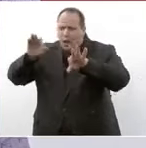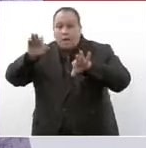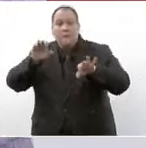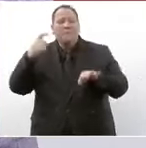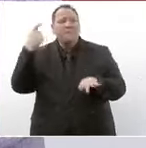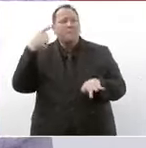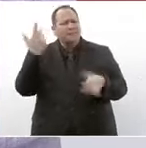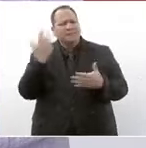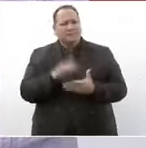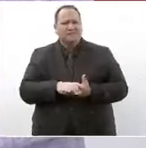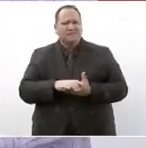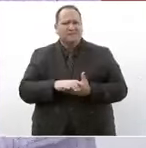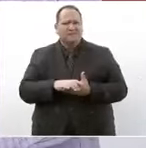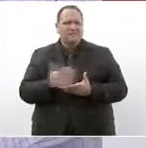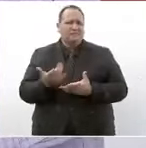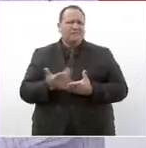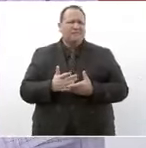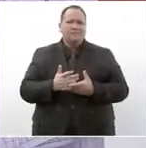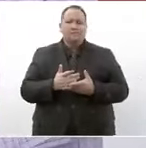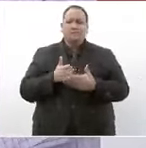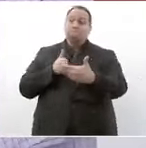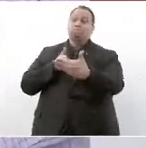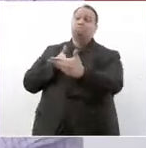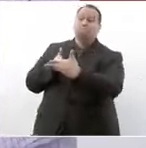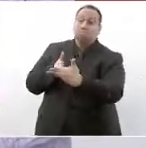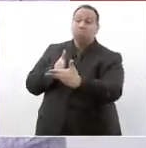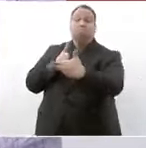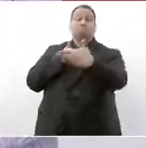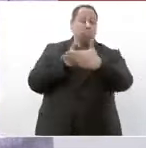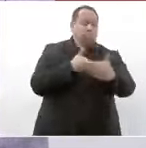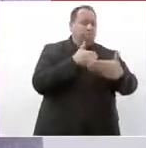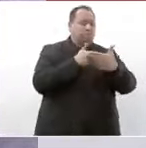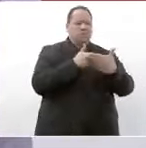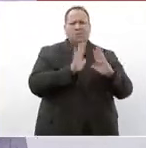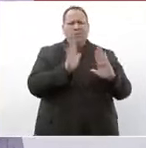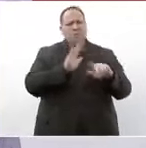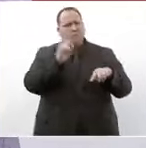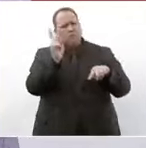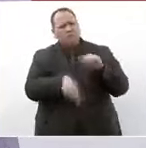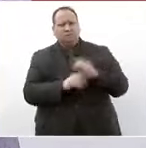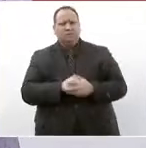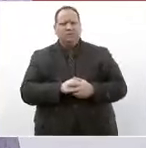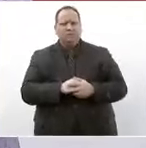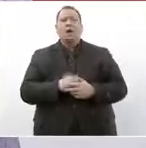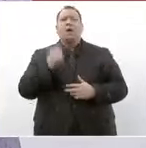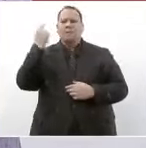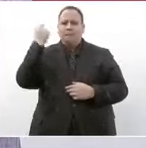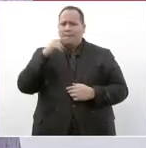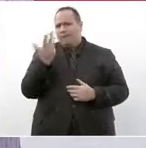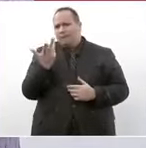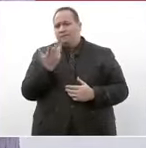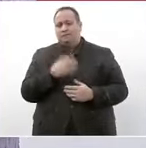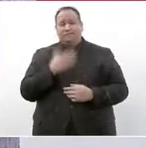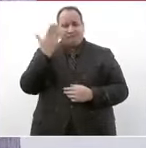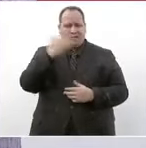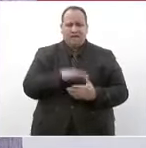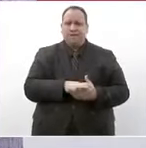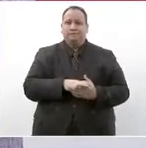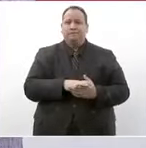que no haya bloqueo para que no se esté